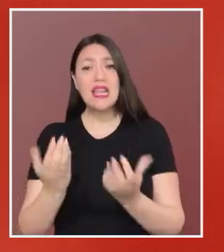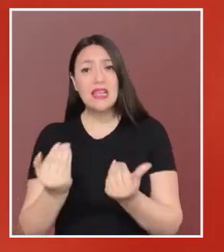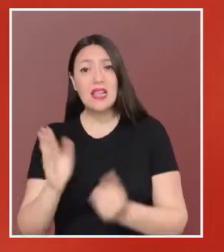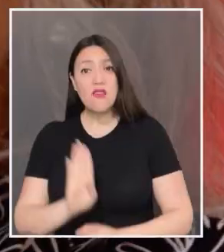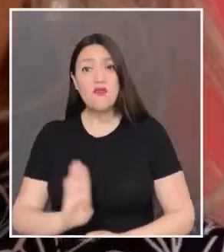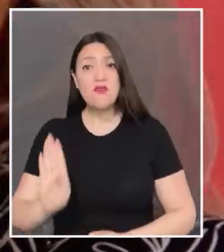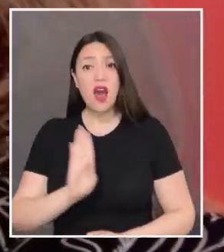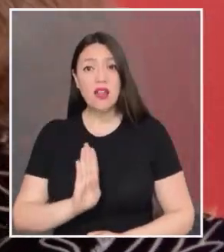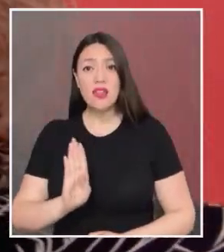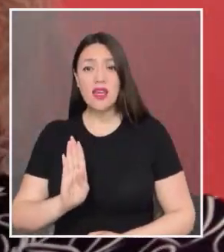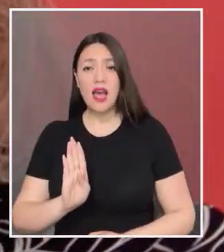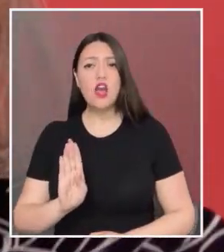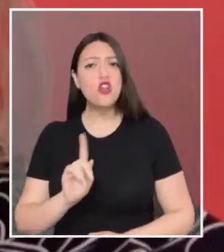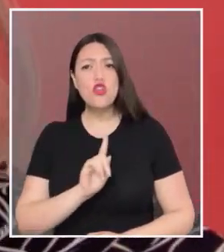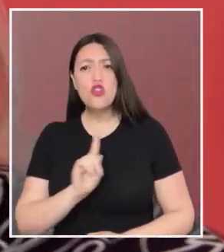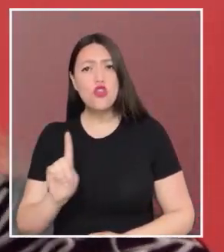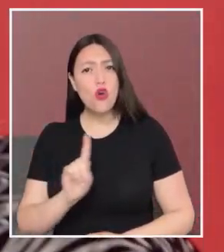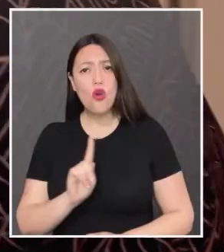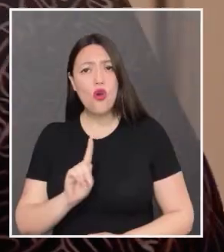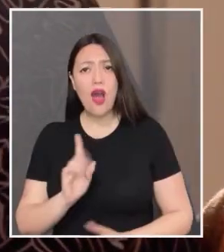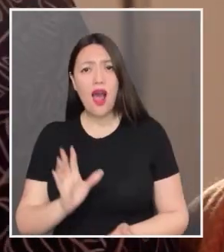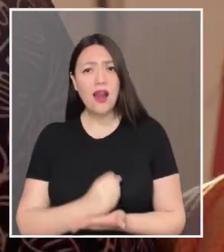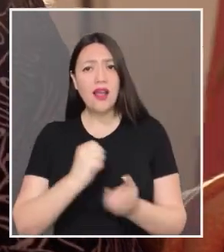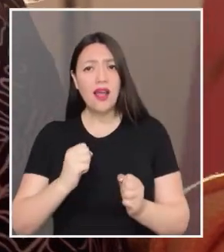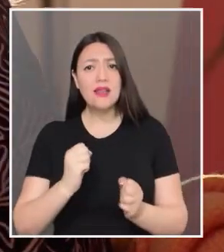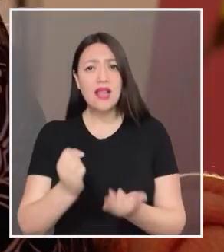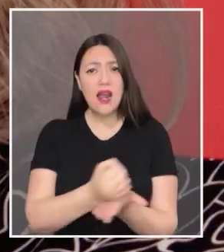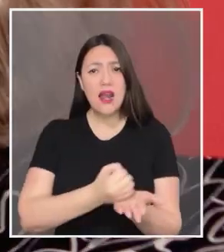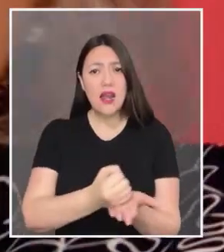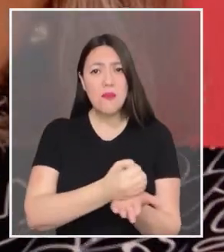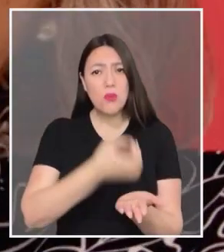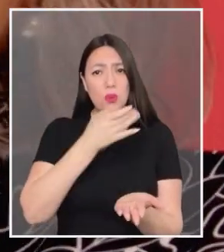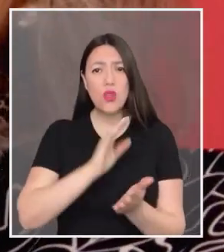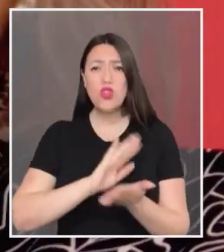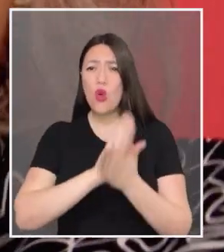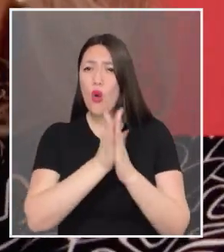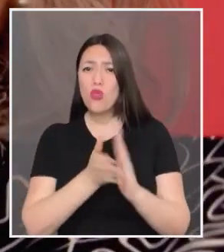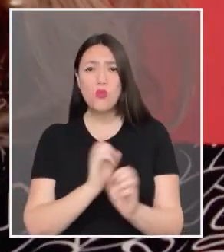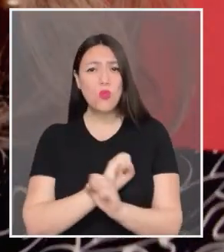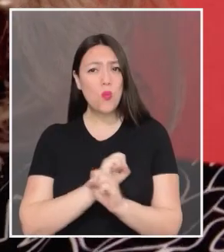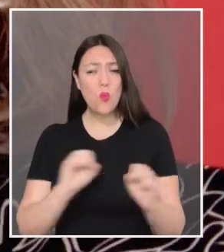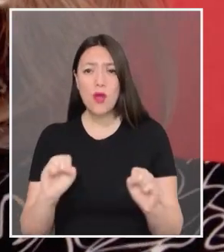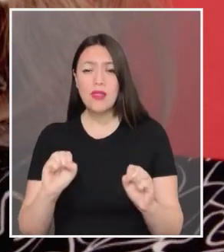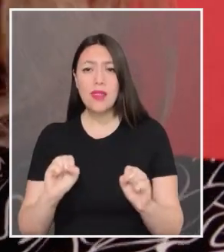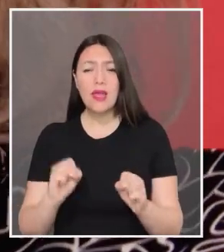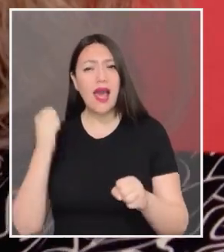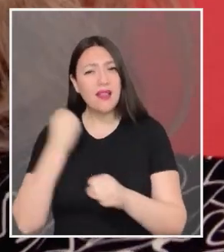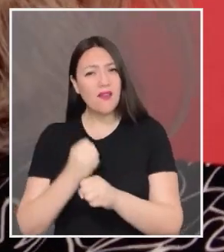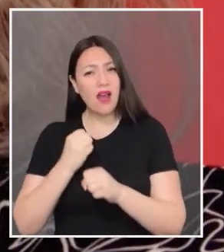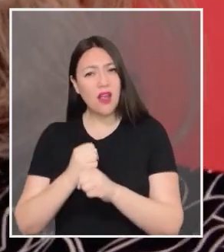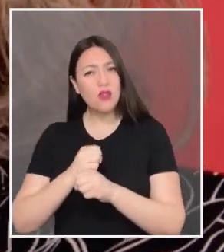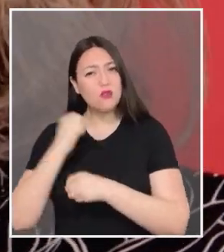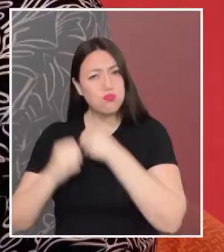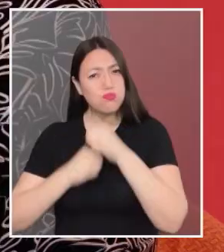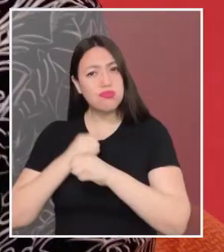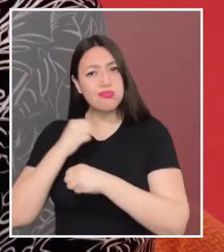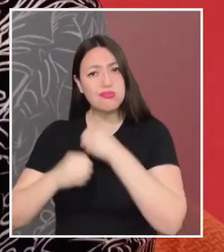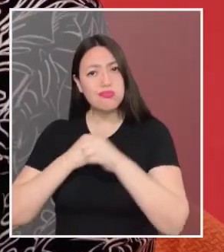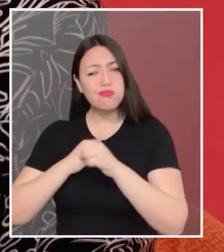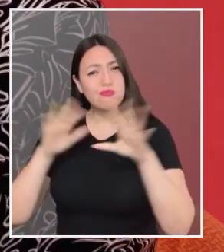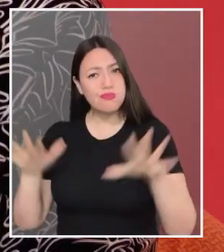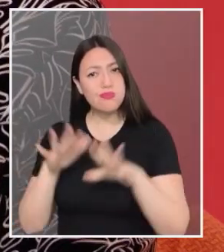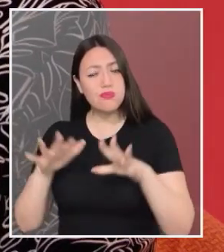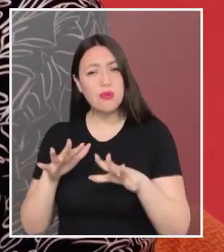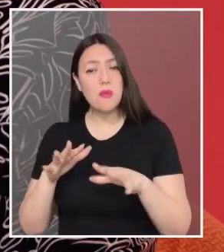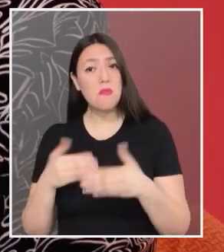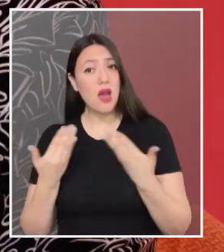básicas. No alcanza a comprar todos los remedios. Tantos años trabajando para esto, este